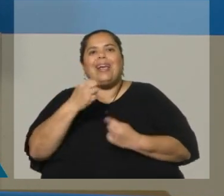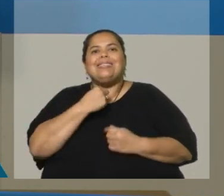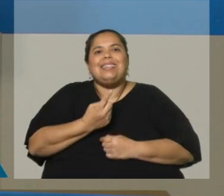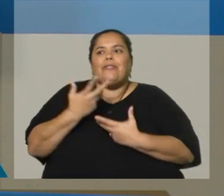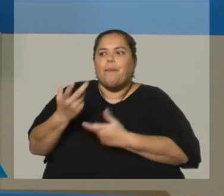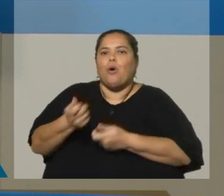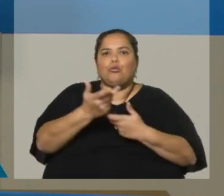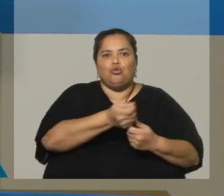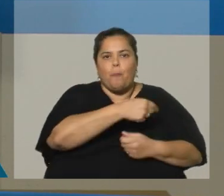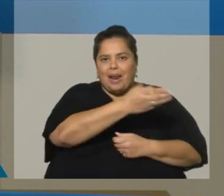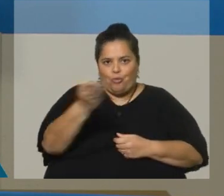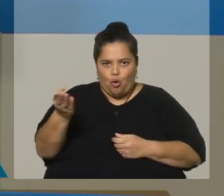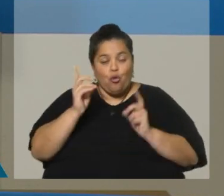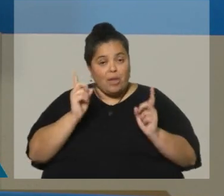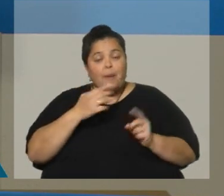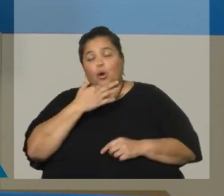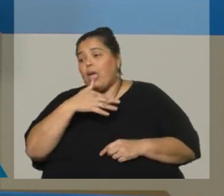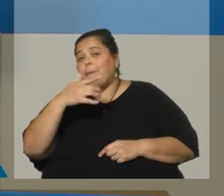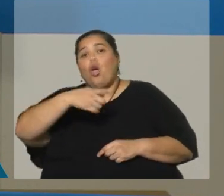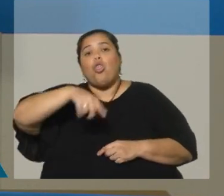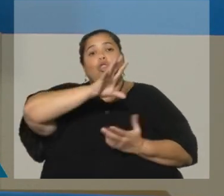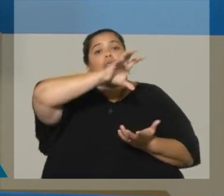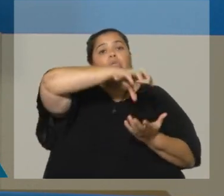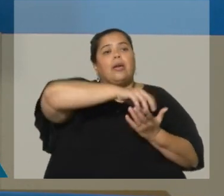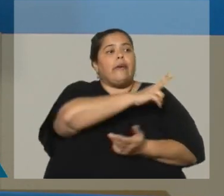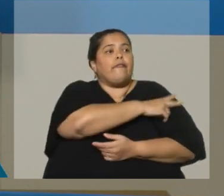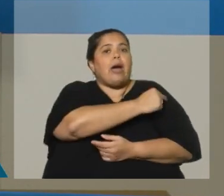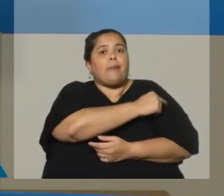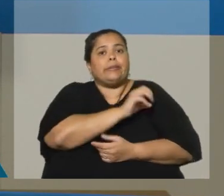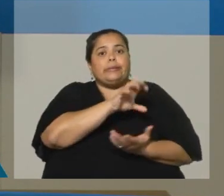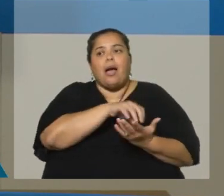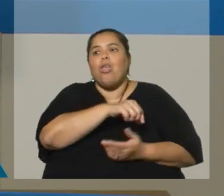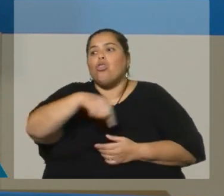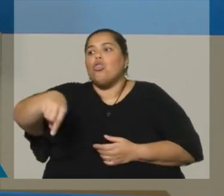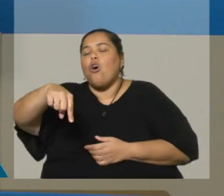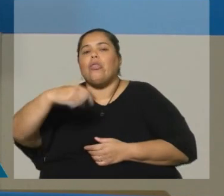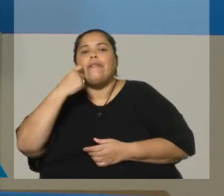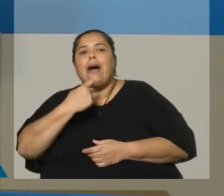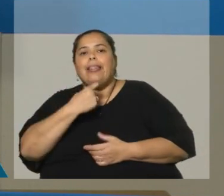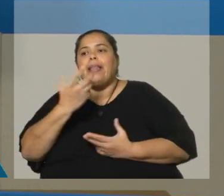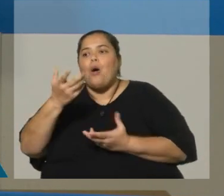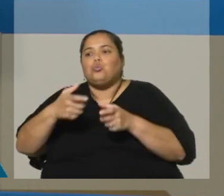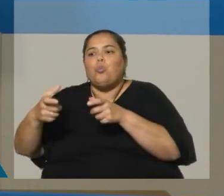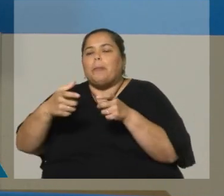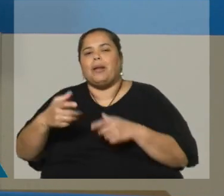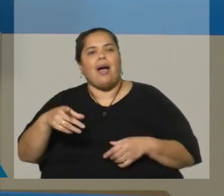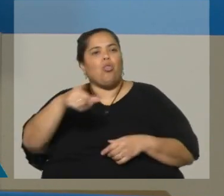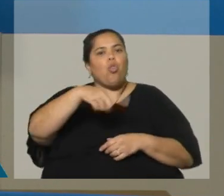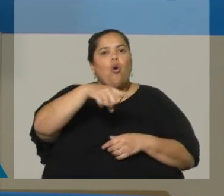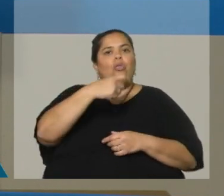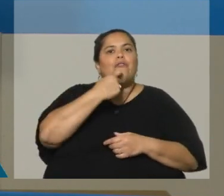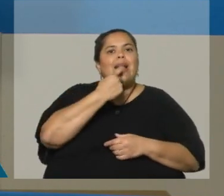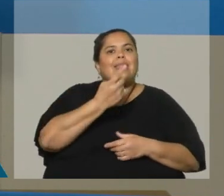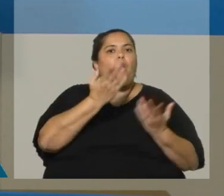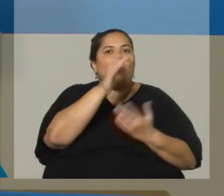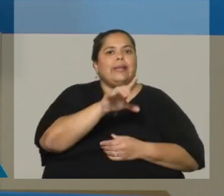en base a información. Por ejemplo, dónde instalar una farmacia, dónde instalar un supermercado. Es decir, diversos servicios que finalmente impactan en la calidad de vida